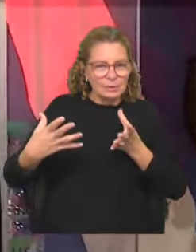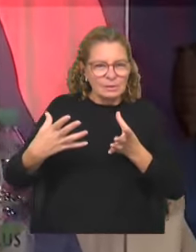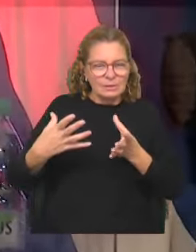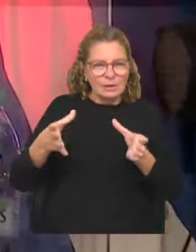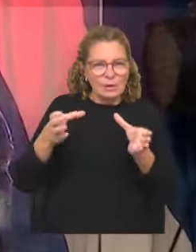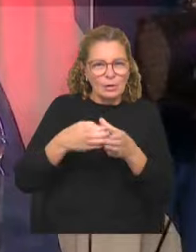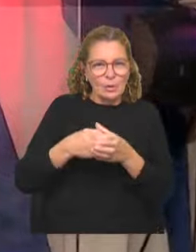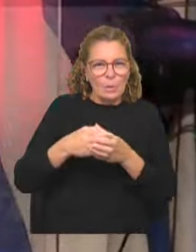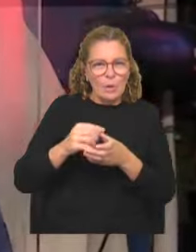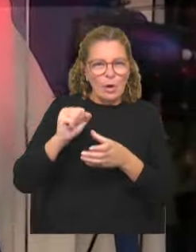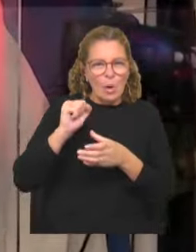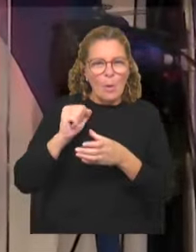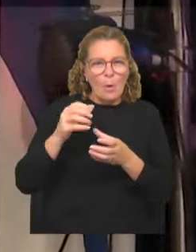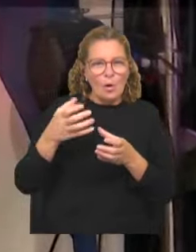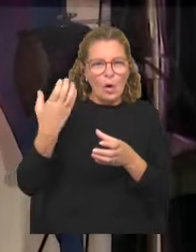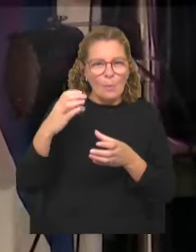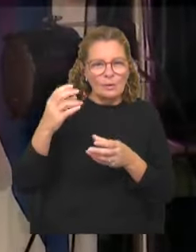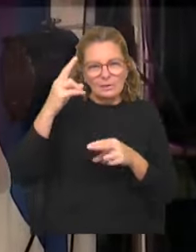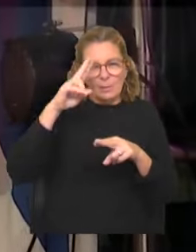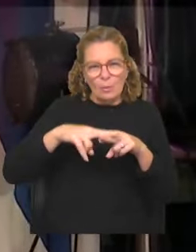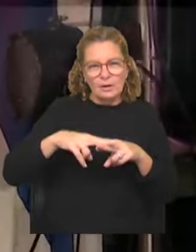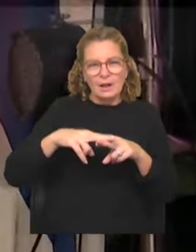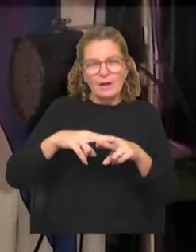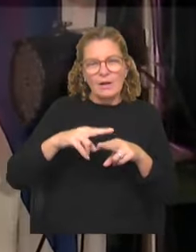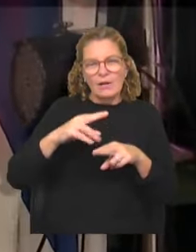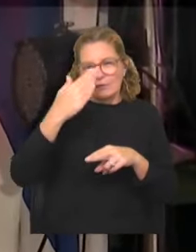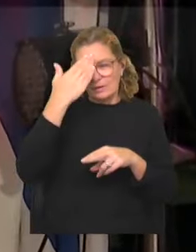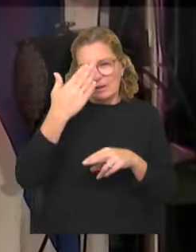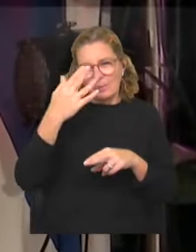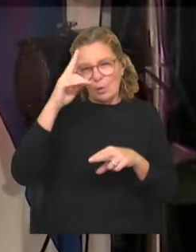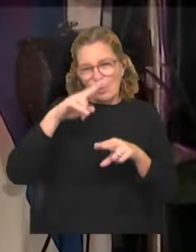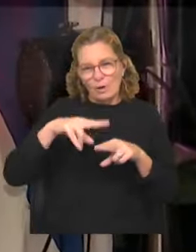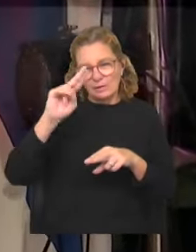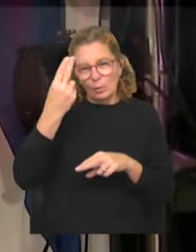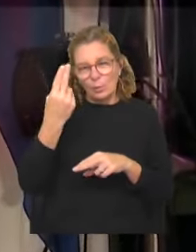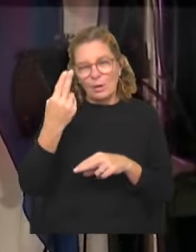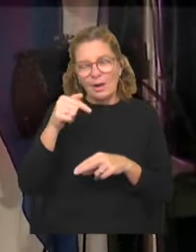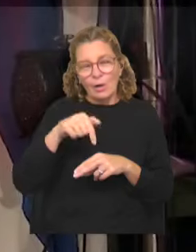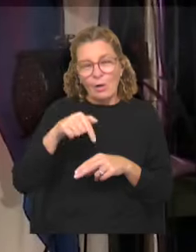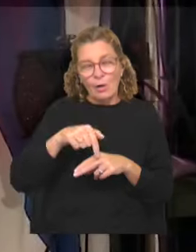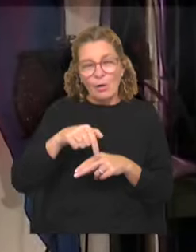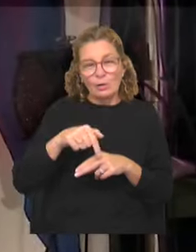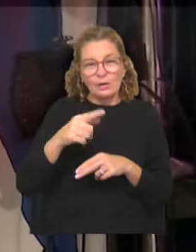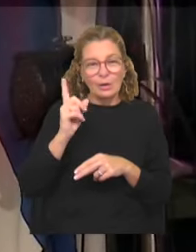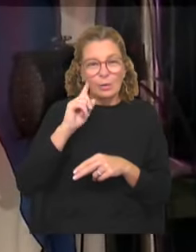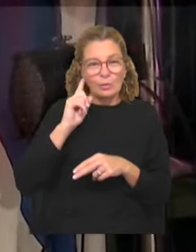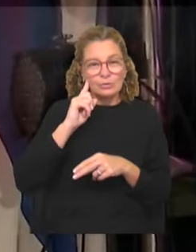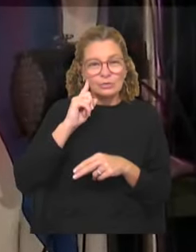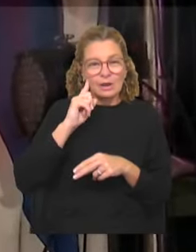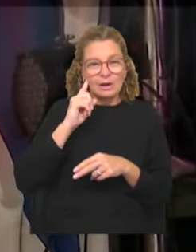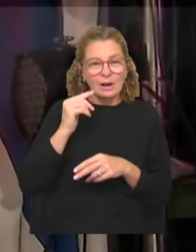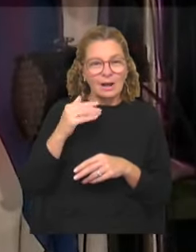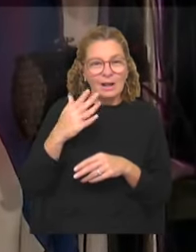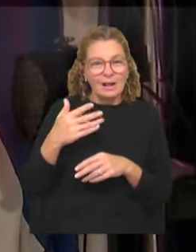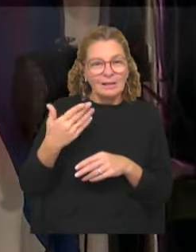Partido Comunista, del Frente Amplio, los mártires del Uruguay. Si hoy escucharan a la derecha hablando